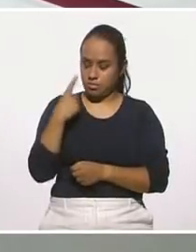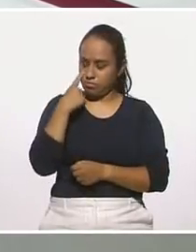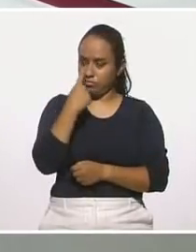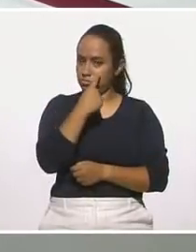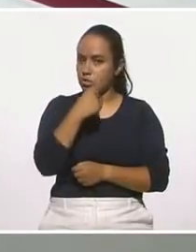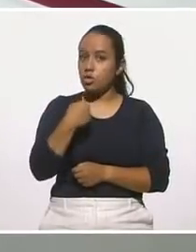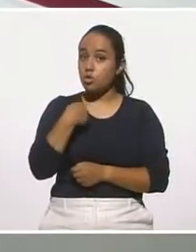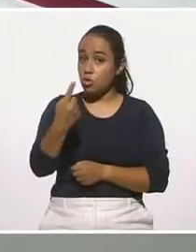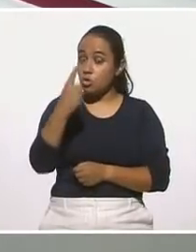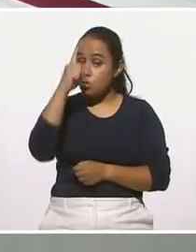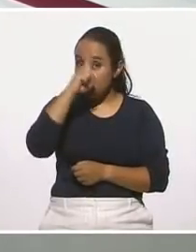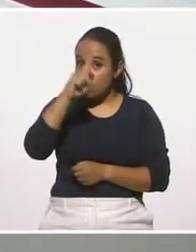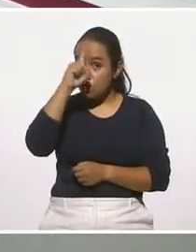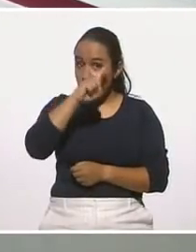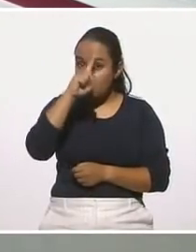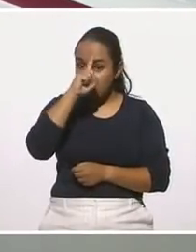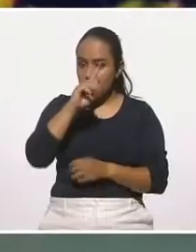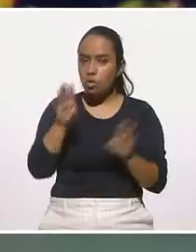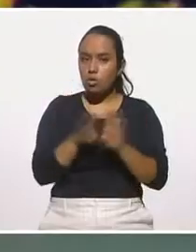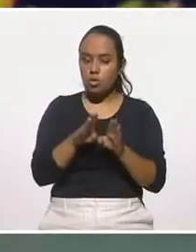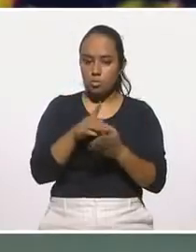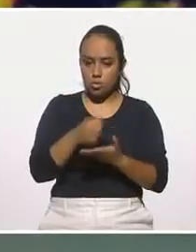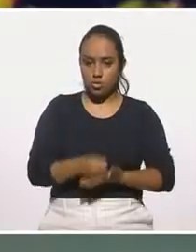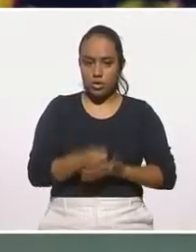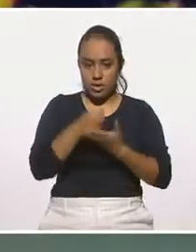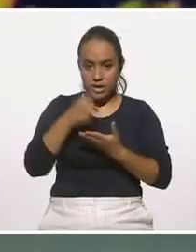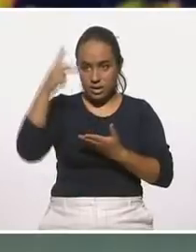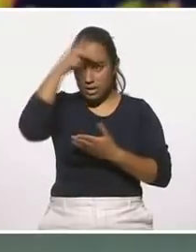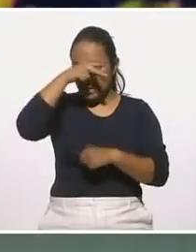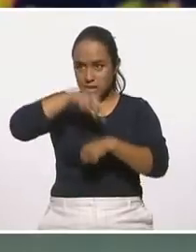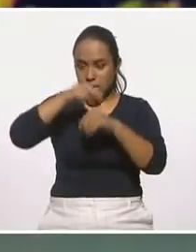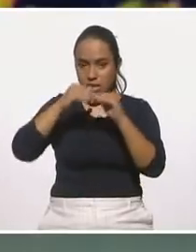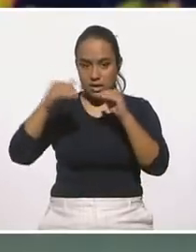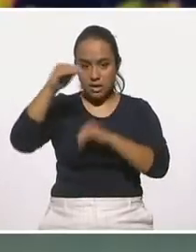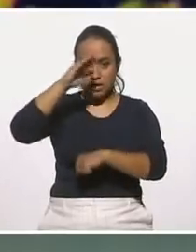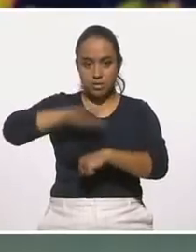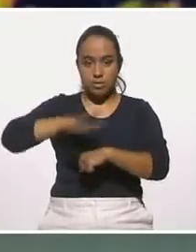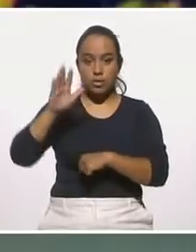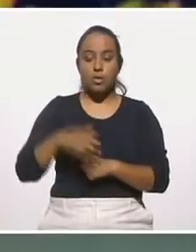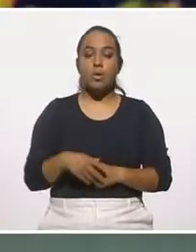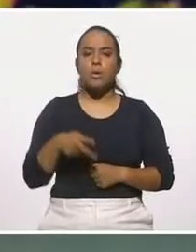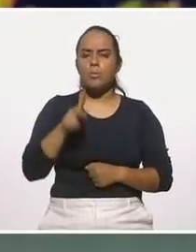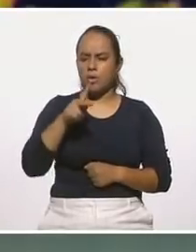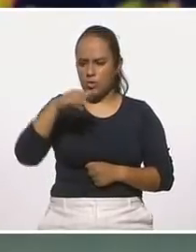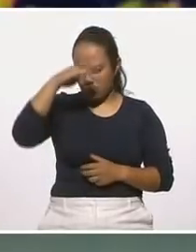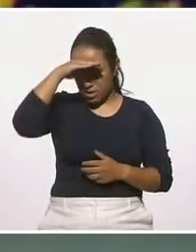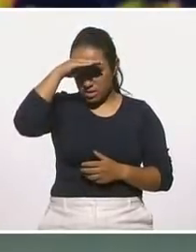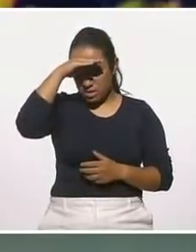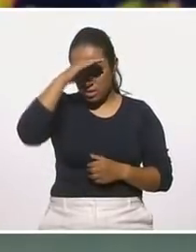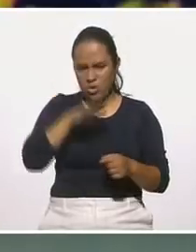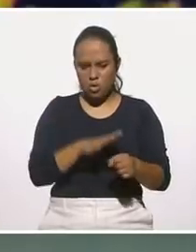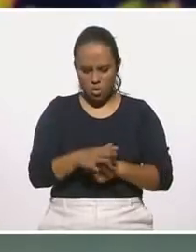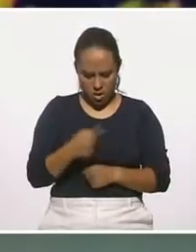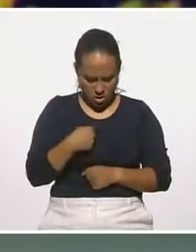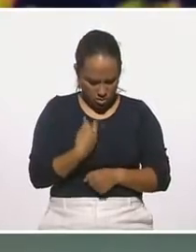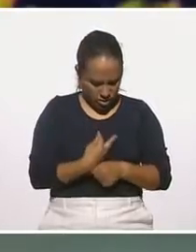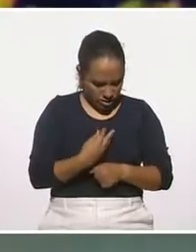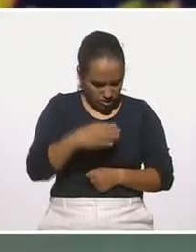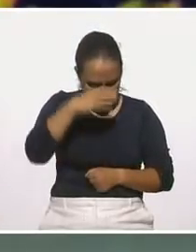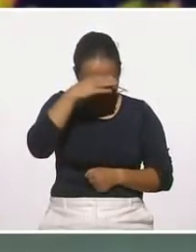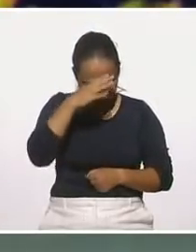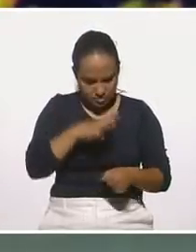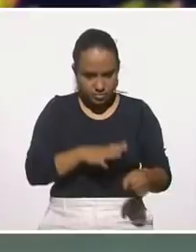recomendaría incluso más, este, terapéutica, psiquiátrica y neuropsicológica. Pero, pensamiento es, ¿qué pensamientos estoy teniendo ahorita?